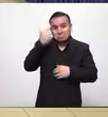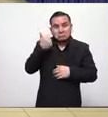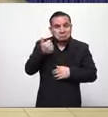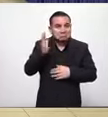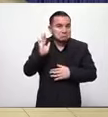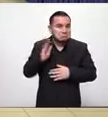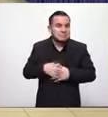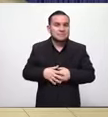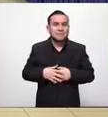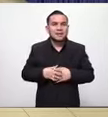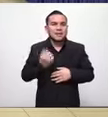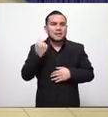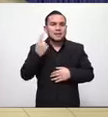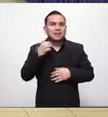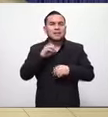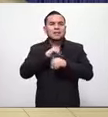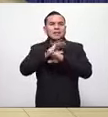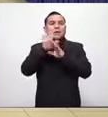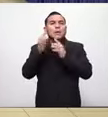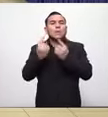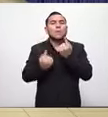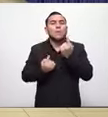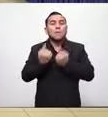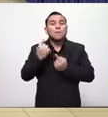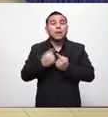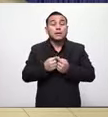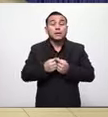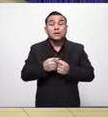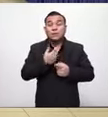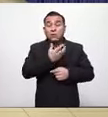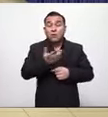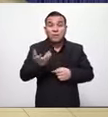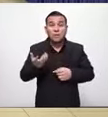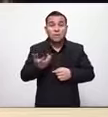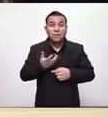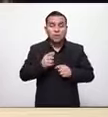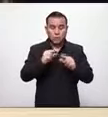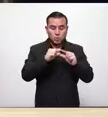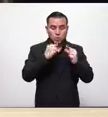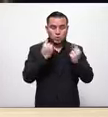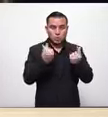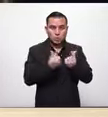comprendiendo mucho más que este bloque que han formado